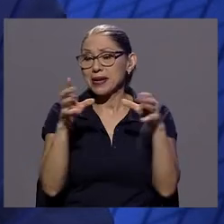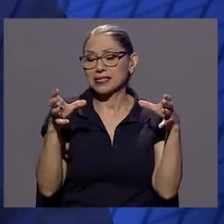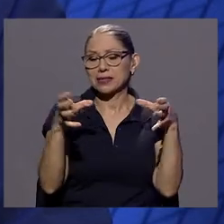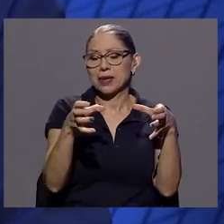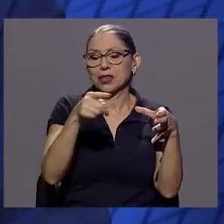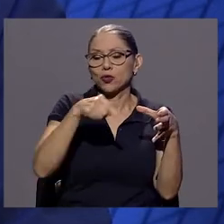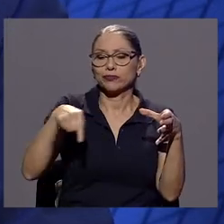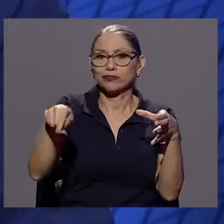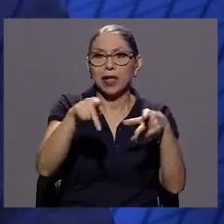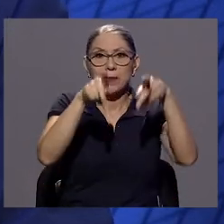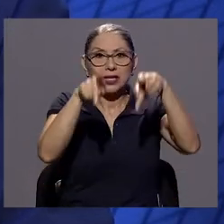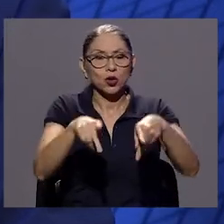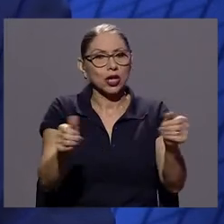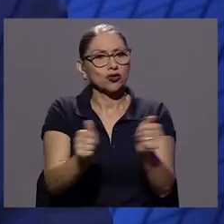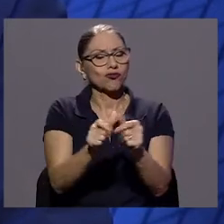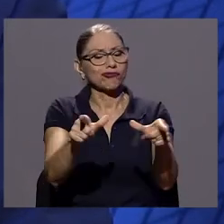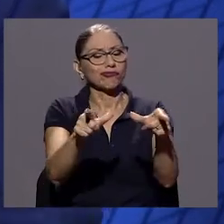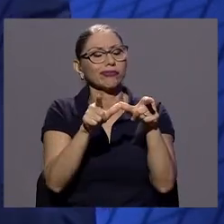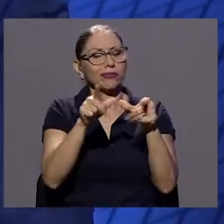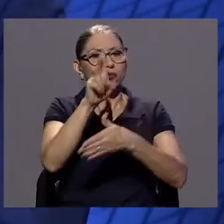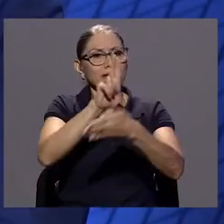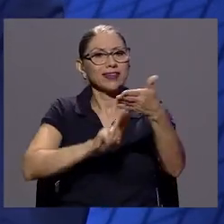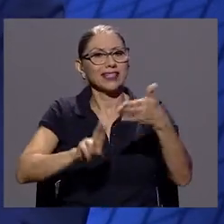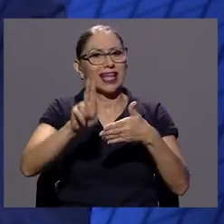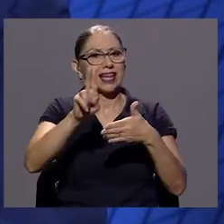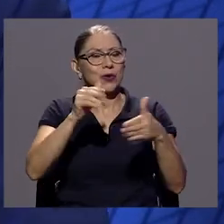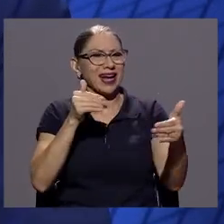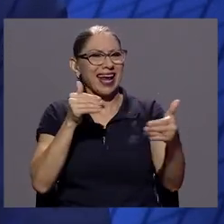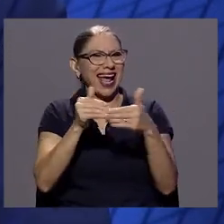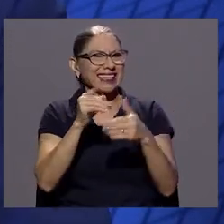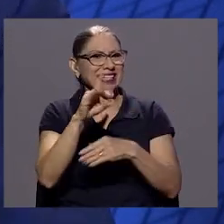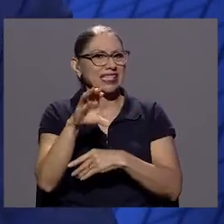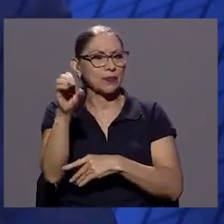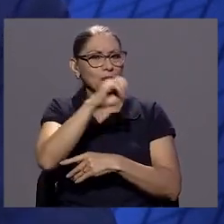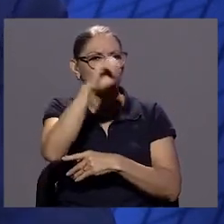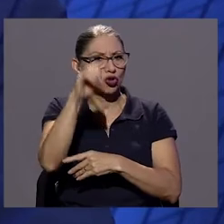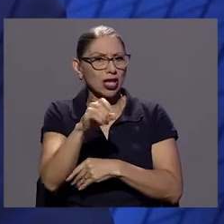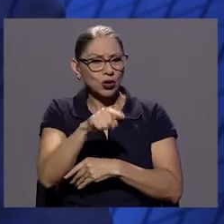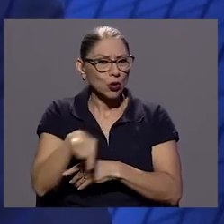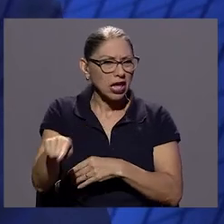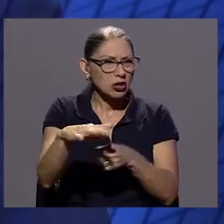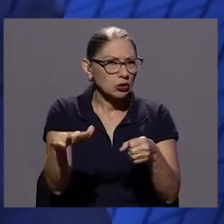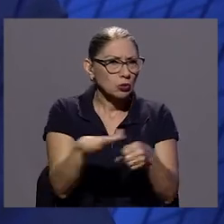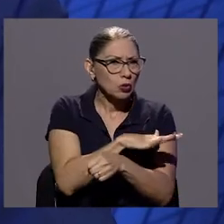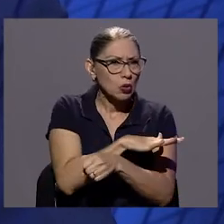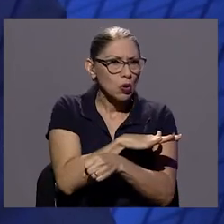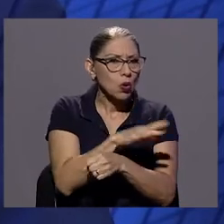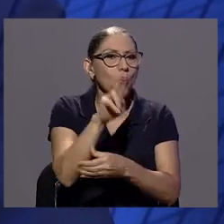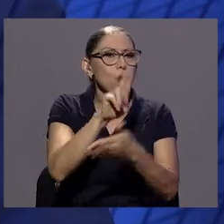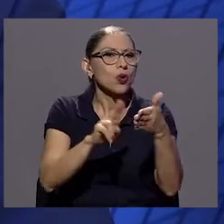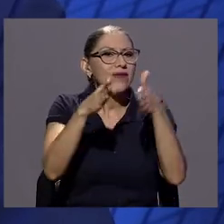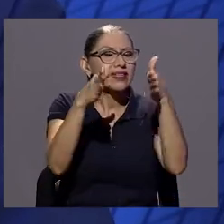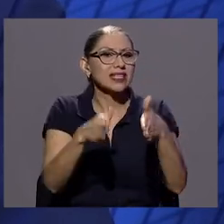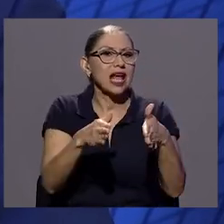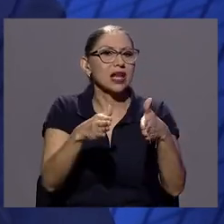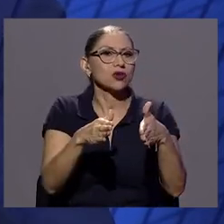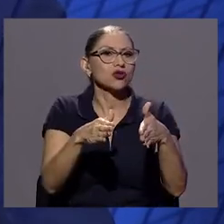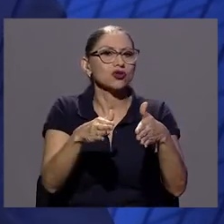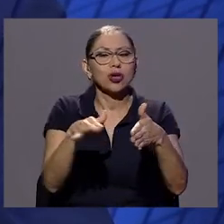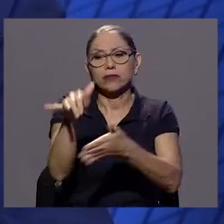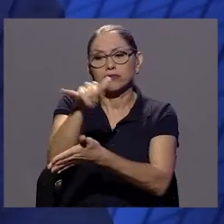con grado universitario, casi el 100% de este grupo son universitarios del área urbana, con